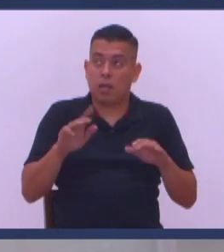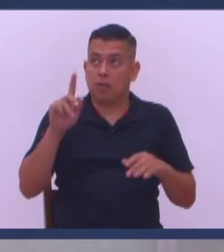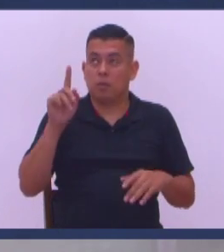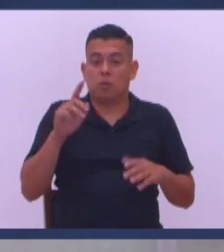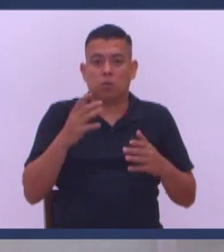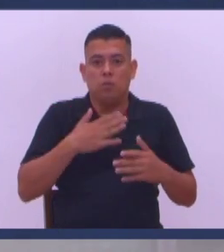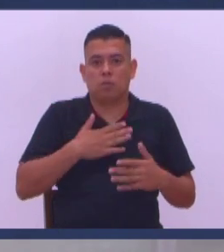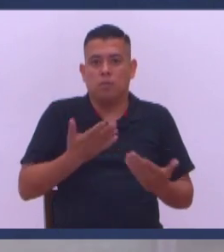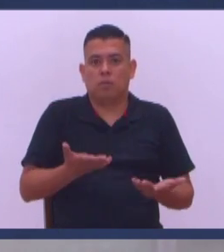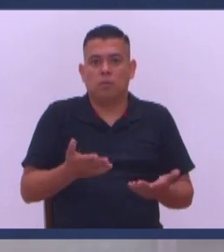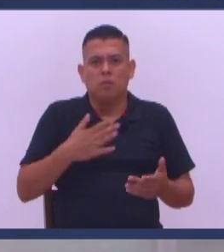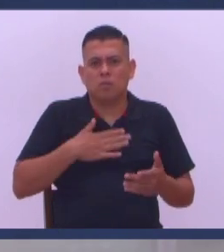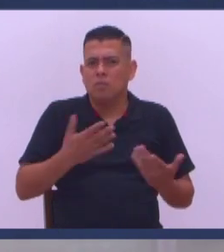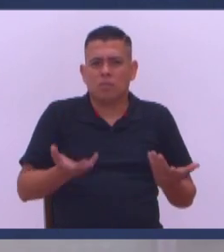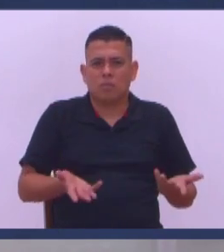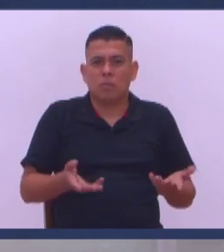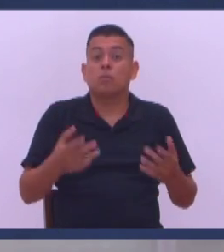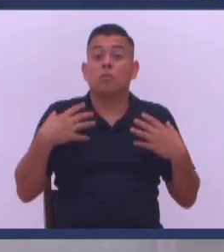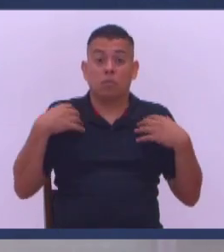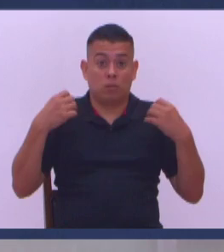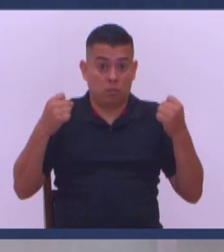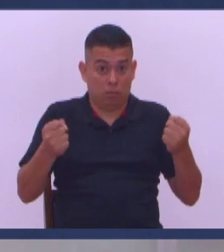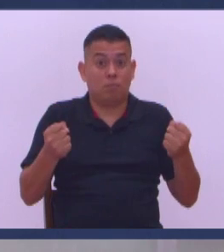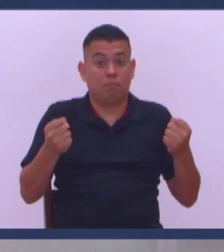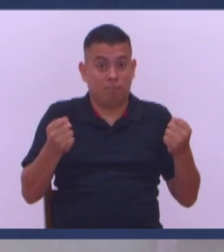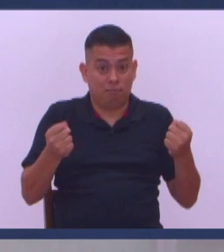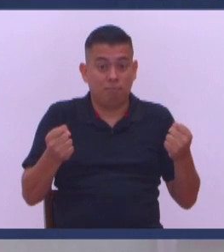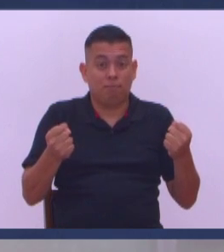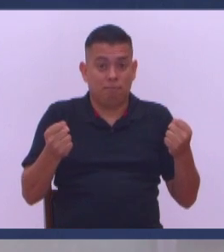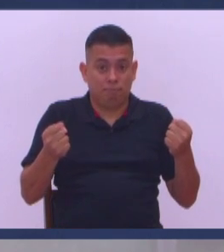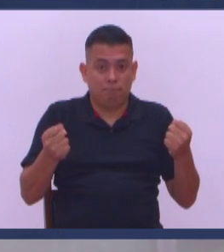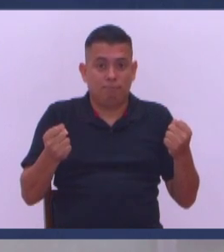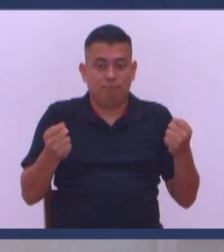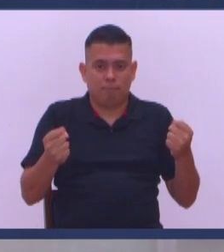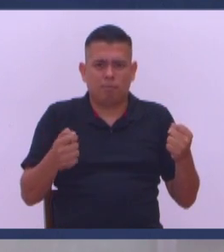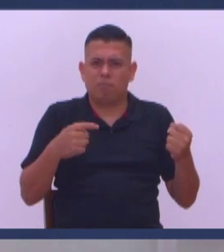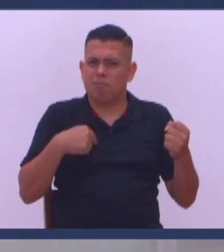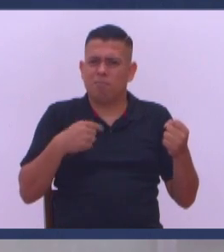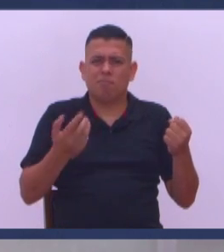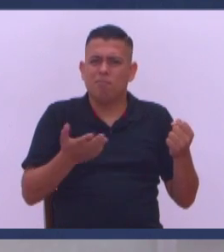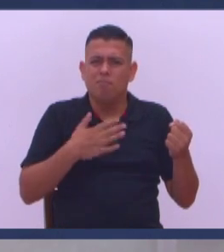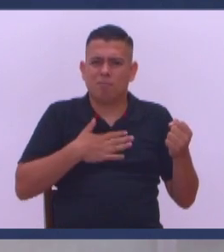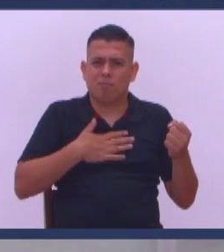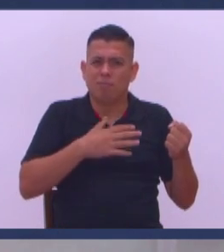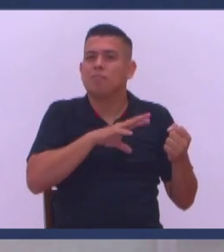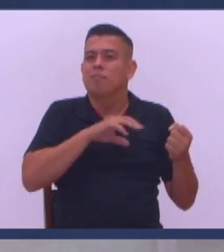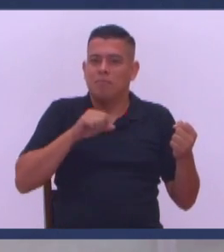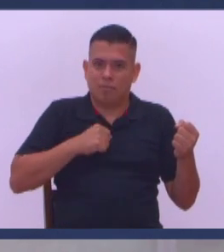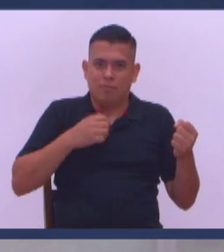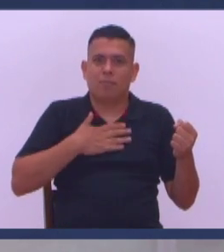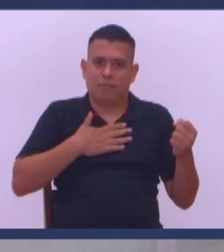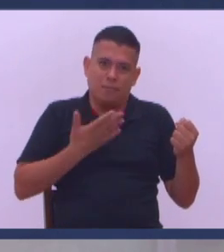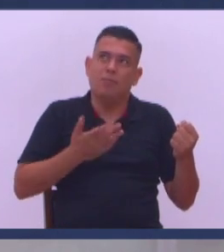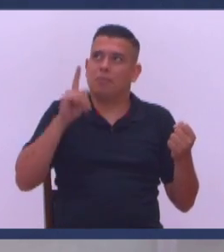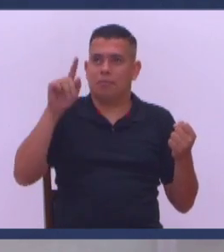Hermano Que tenemos ahorita Salud Que tenemos ahorita Familia